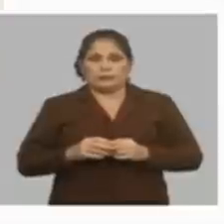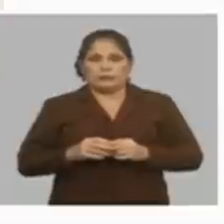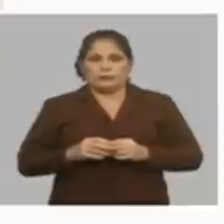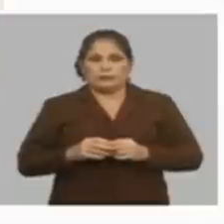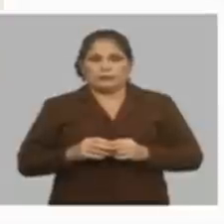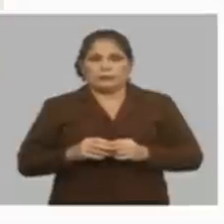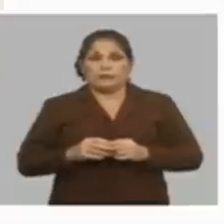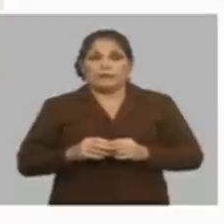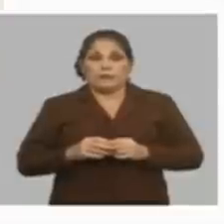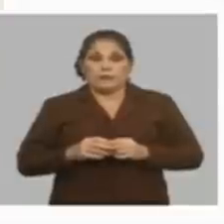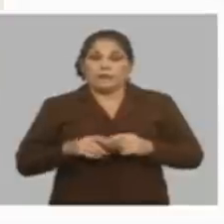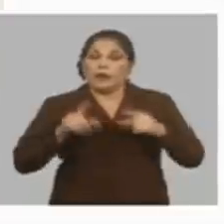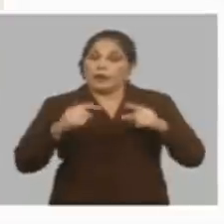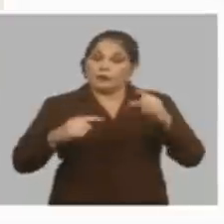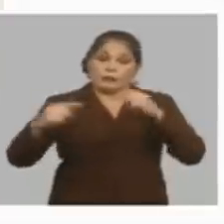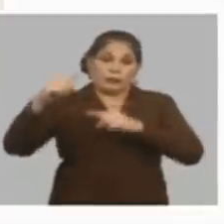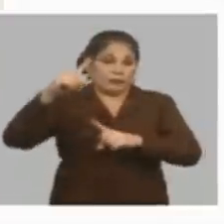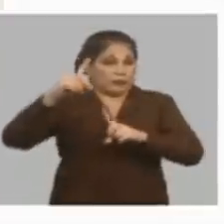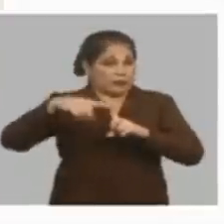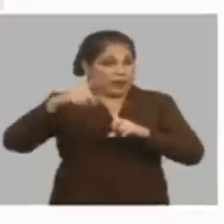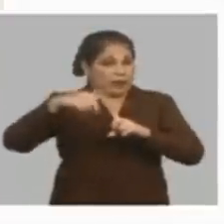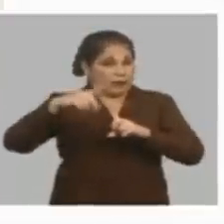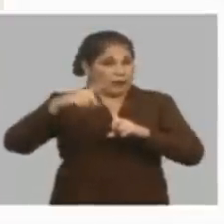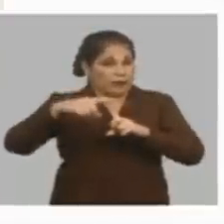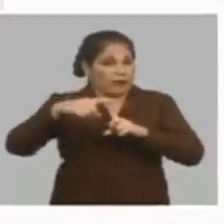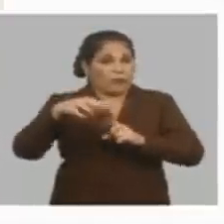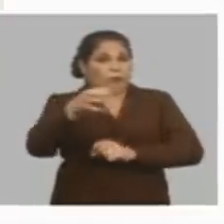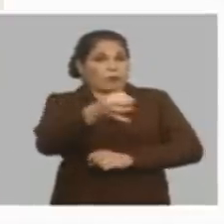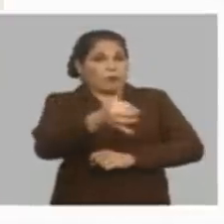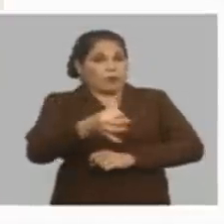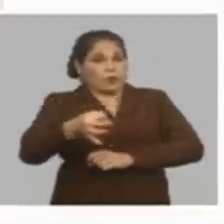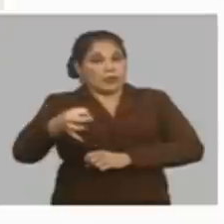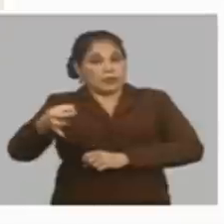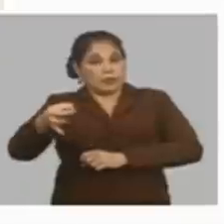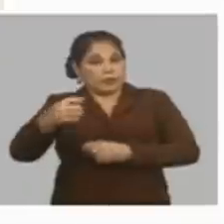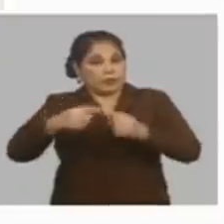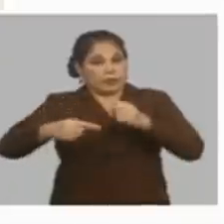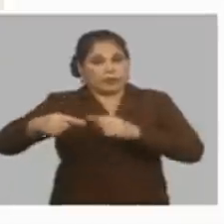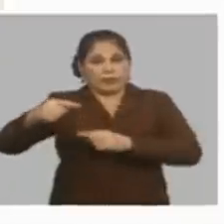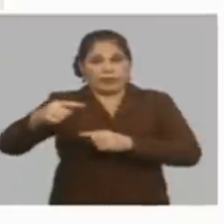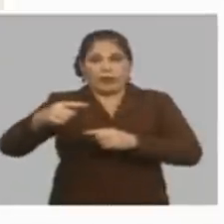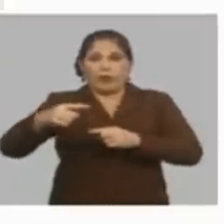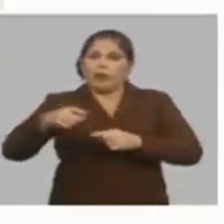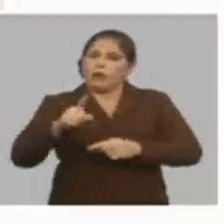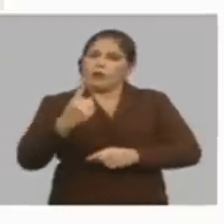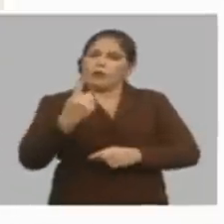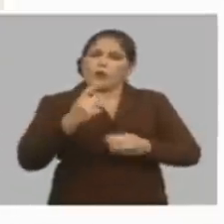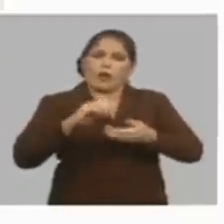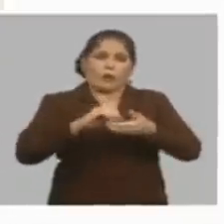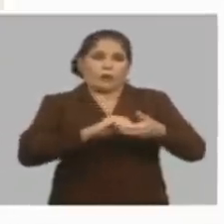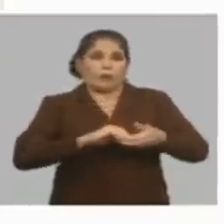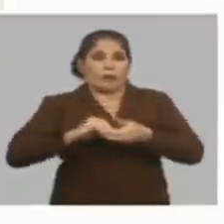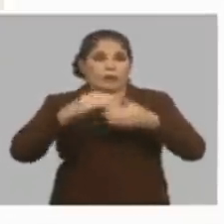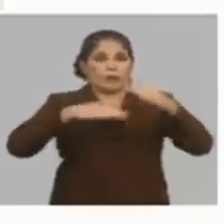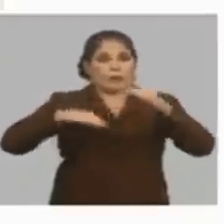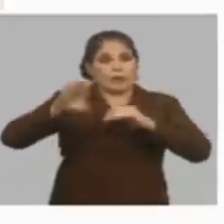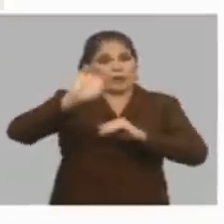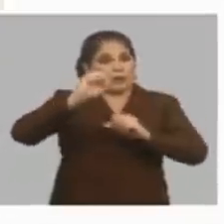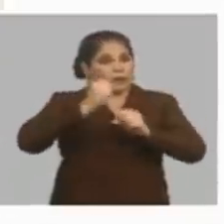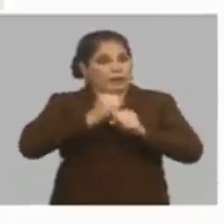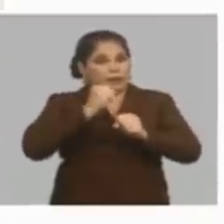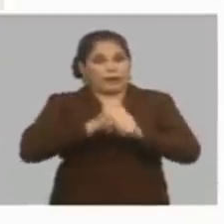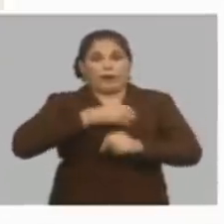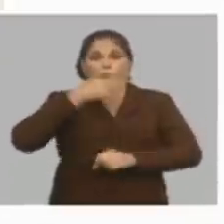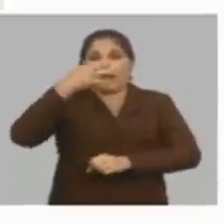y es una tarea que hay que hacer a nivel de municipio hay una cosa que los compañeros del ministerio de trabajo dicen